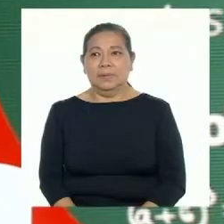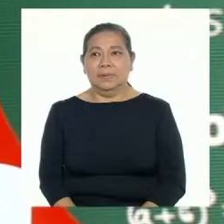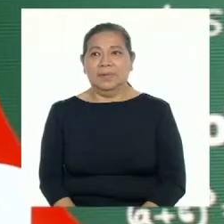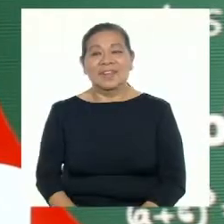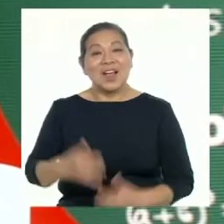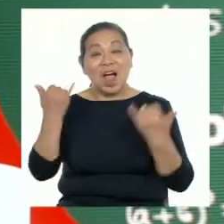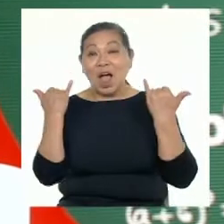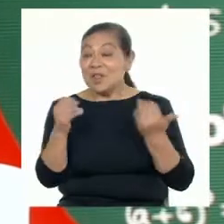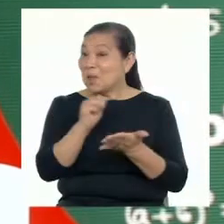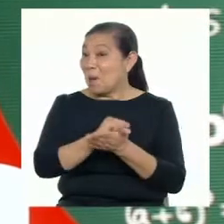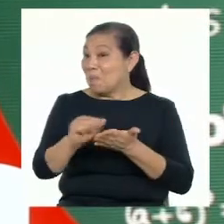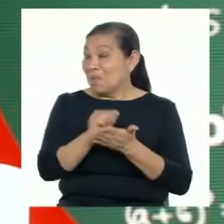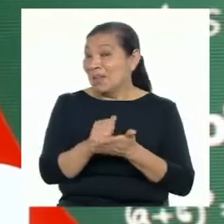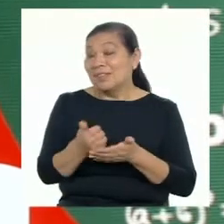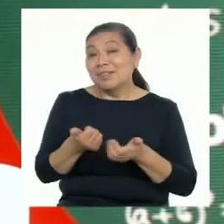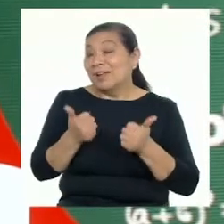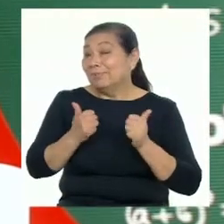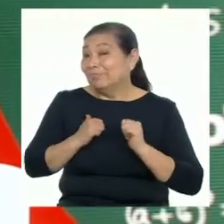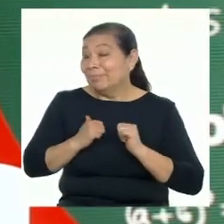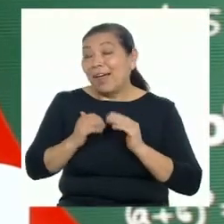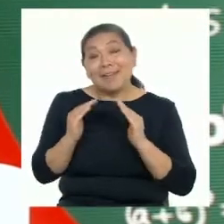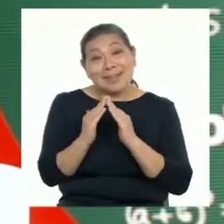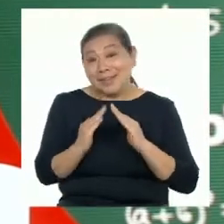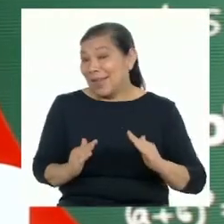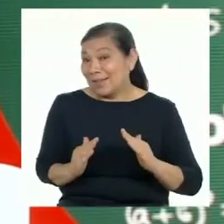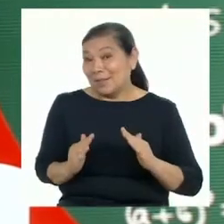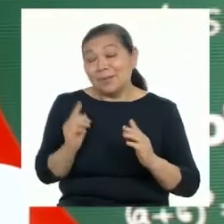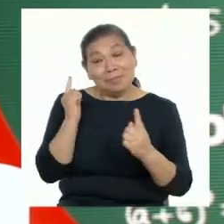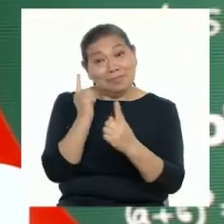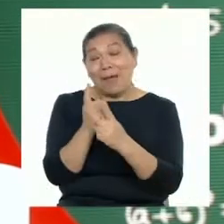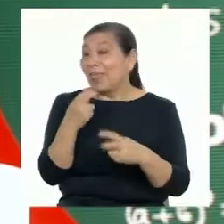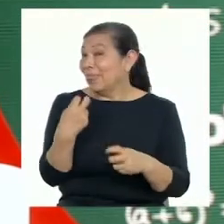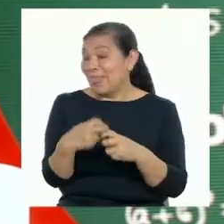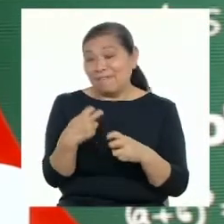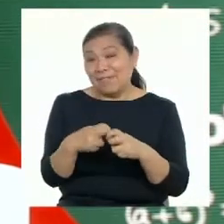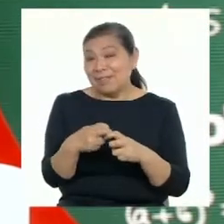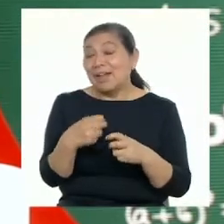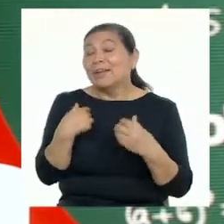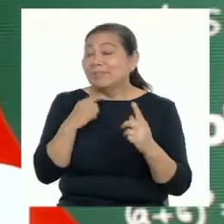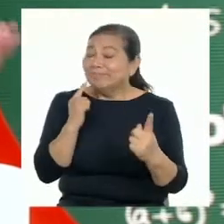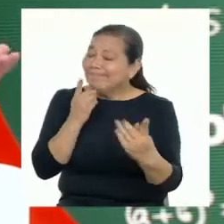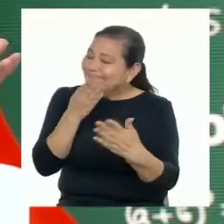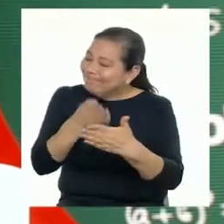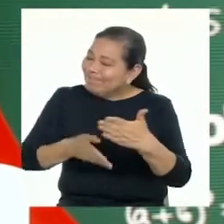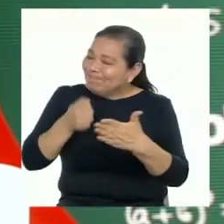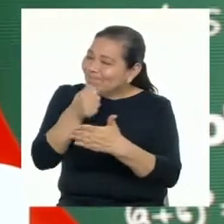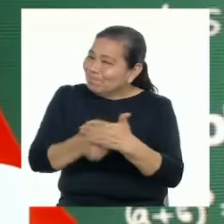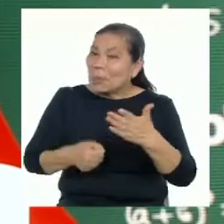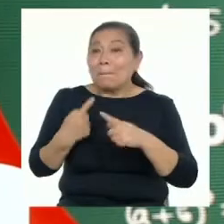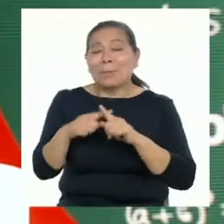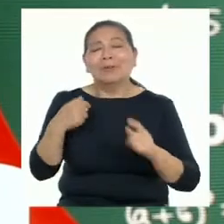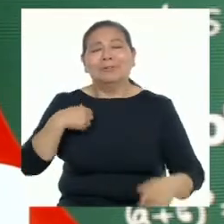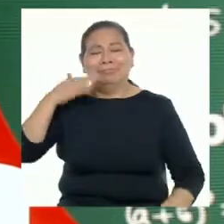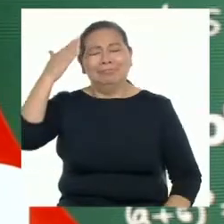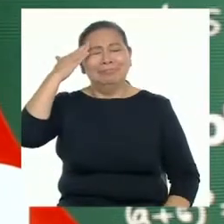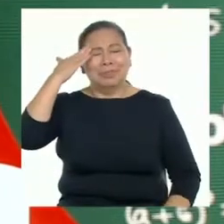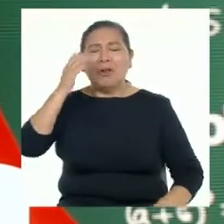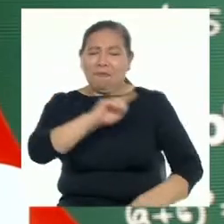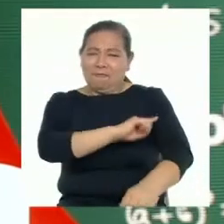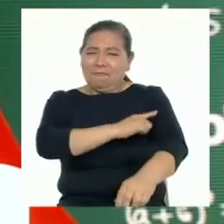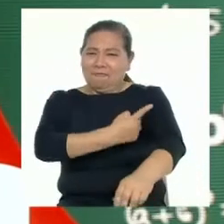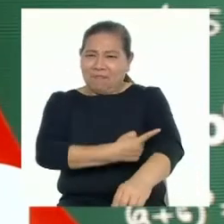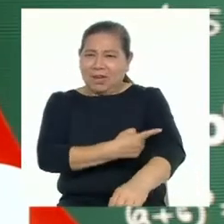En estos meses de cuarentena, estar en casa ha sido un reto muy difícil que hemos afrontado con valentía. Y sé que saldremos